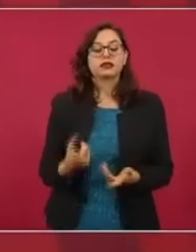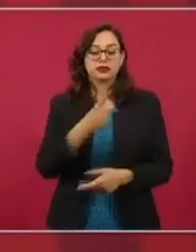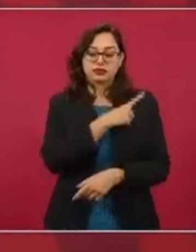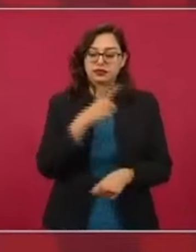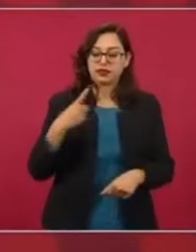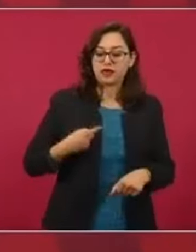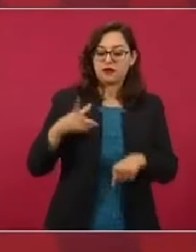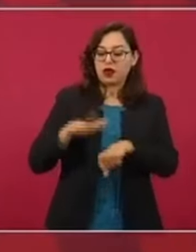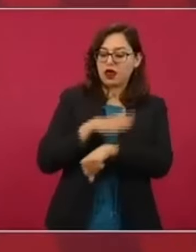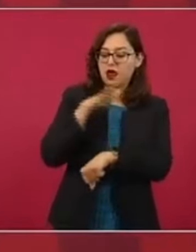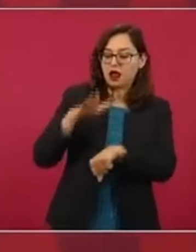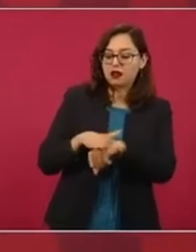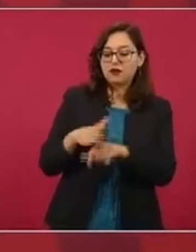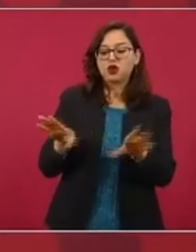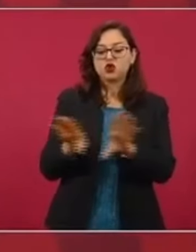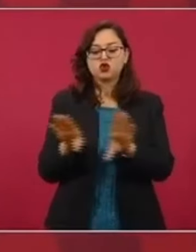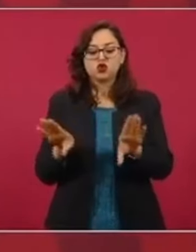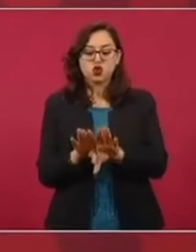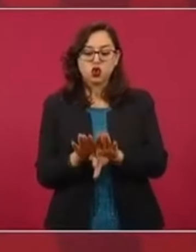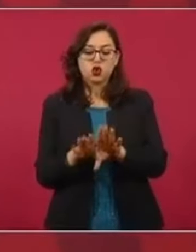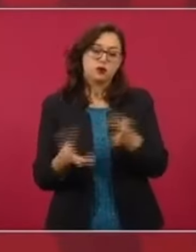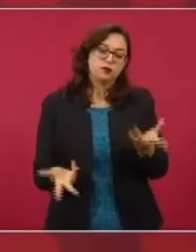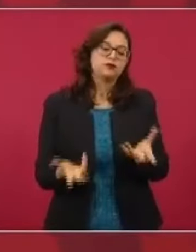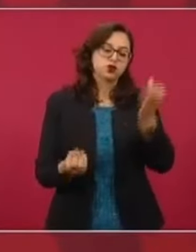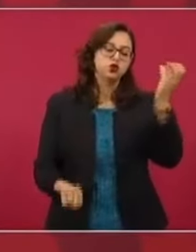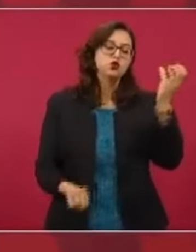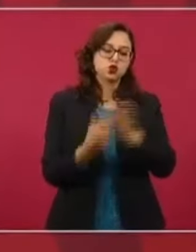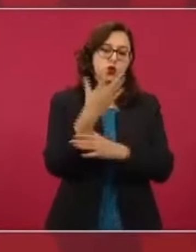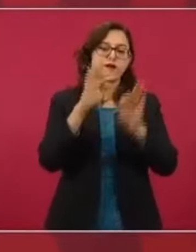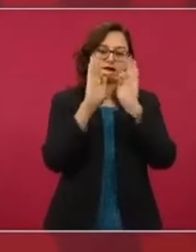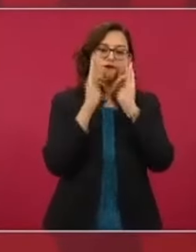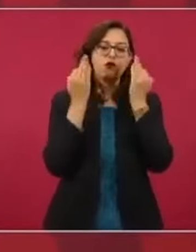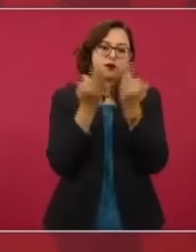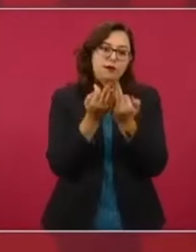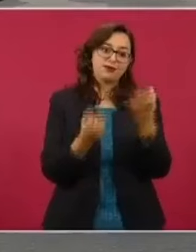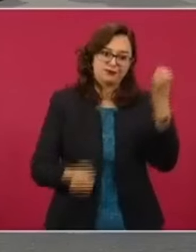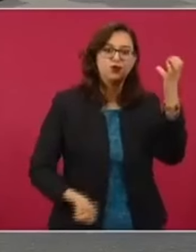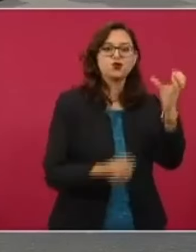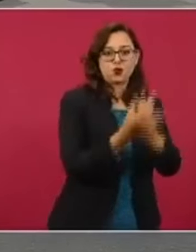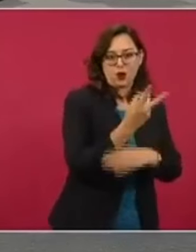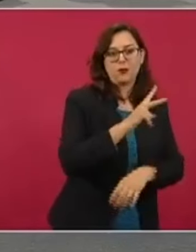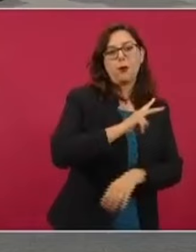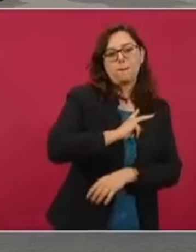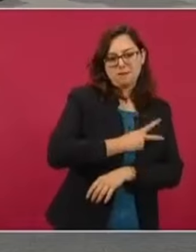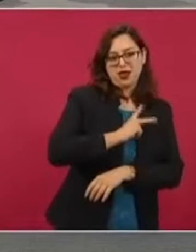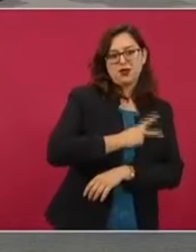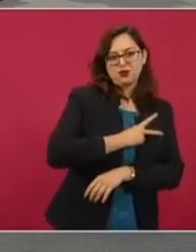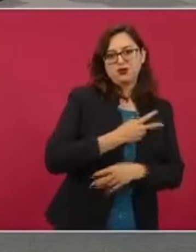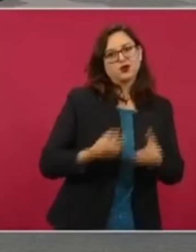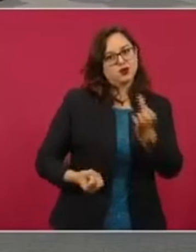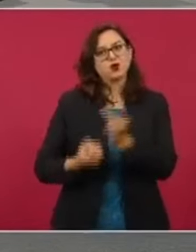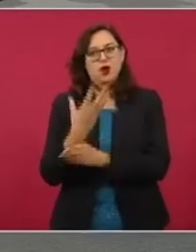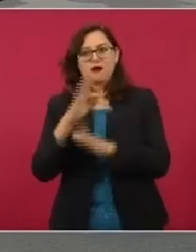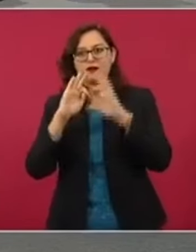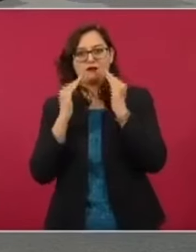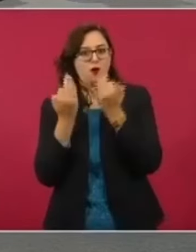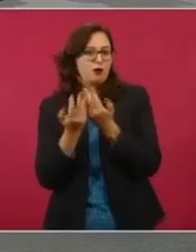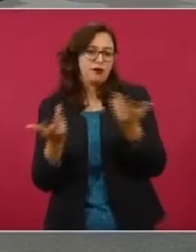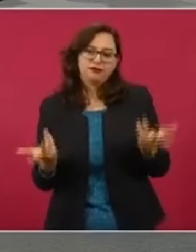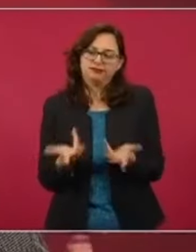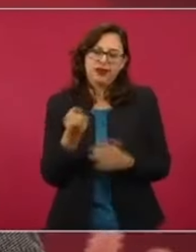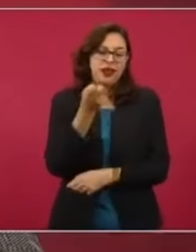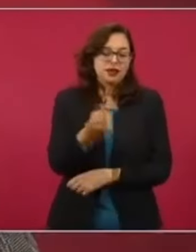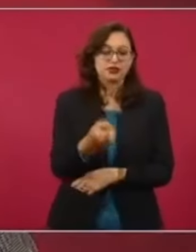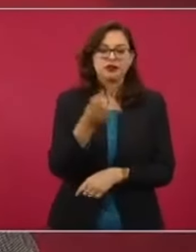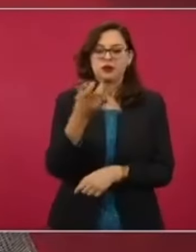cifras, de números, que es totalmente nuevo. Y esto lo estamos experimentando hasta ahora. Esto se anunció y se